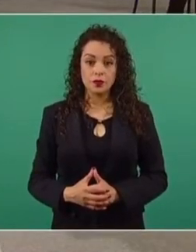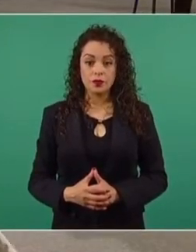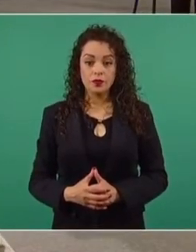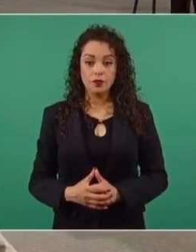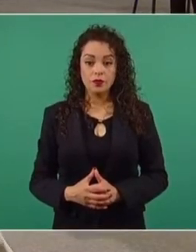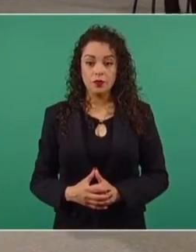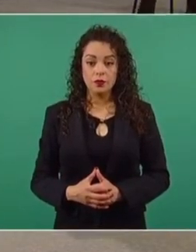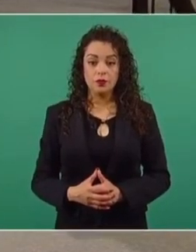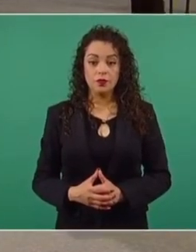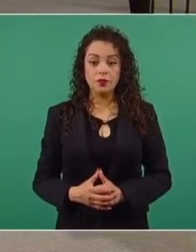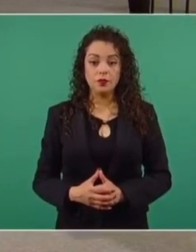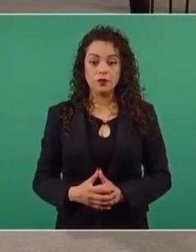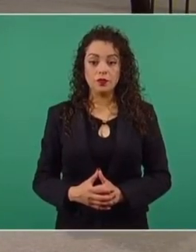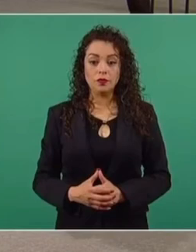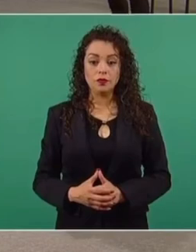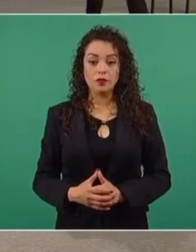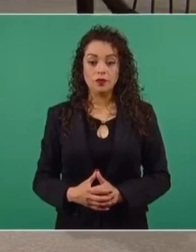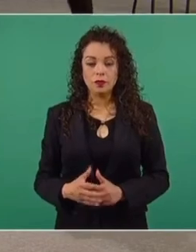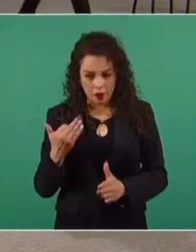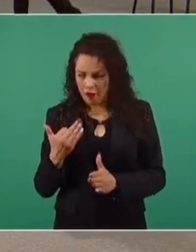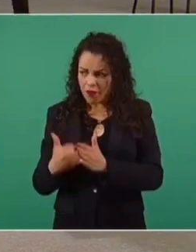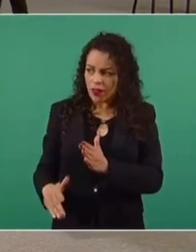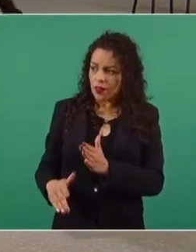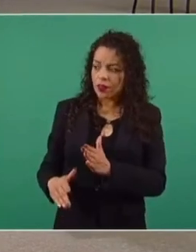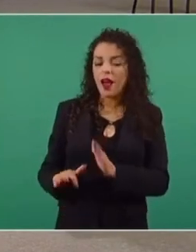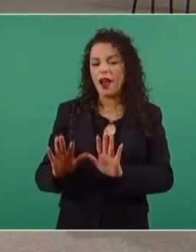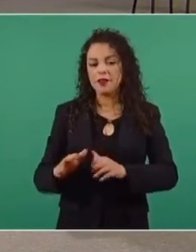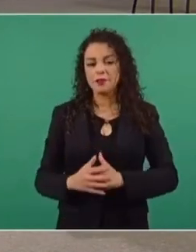¿Falta? Ah, muy bien.